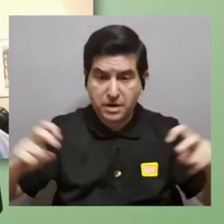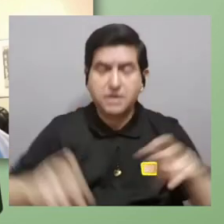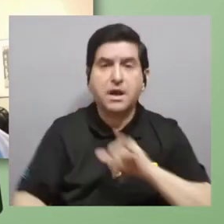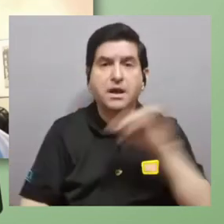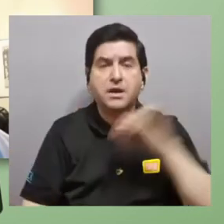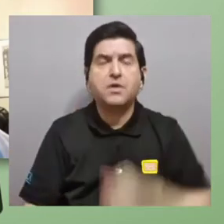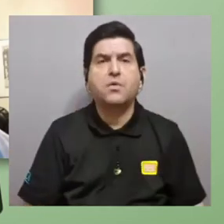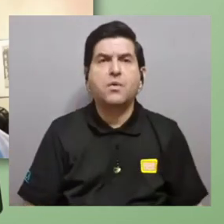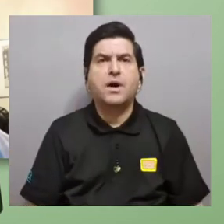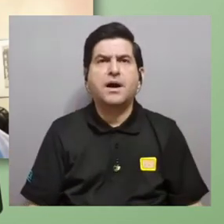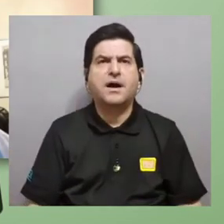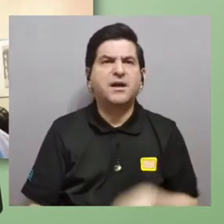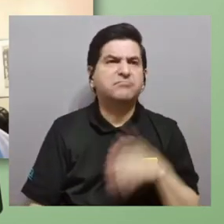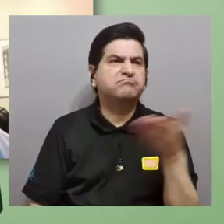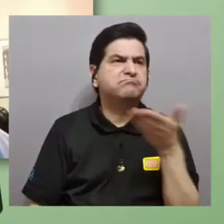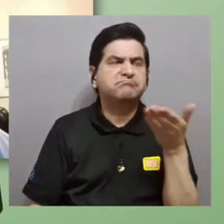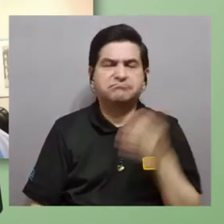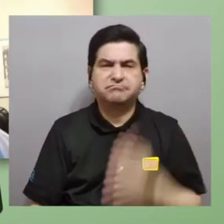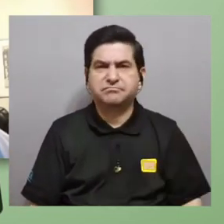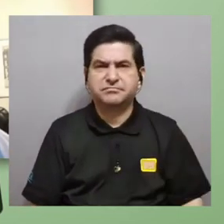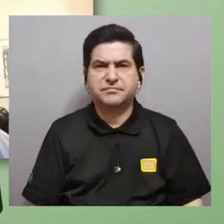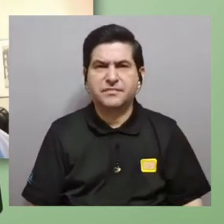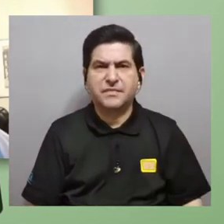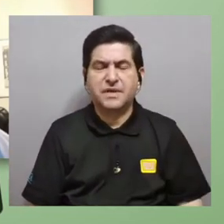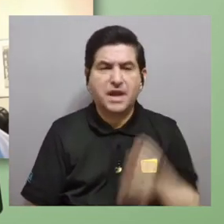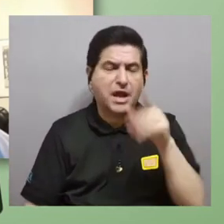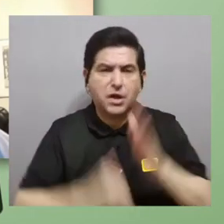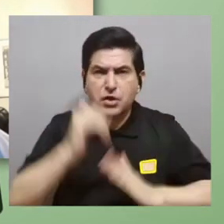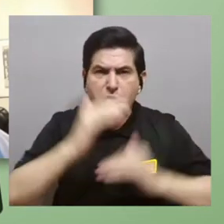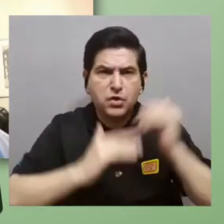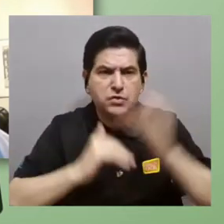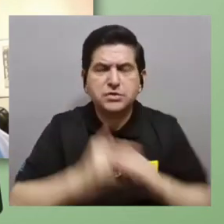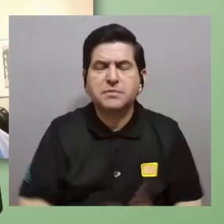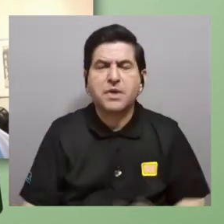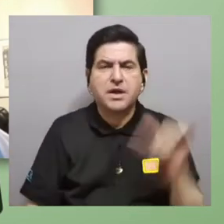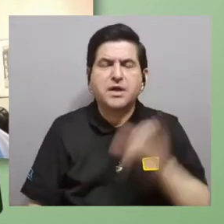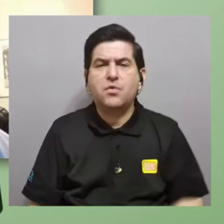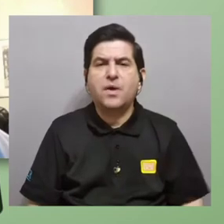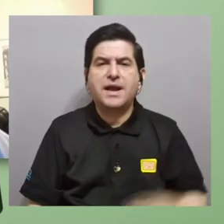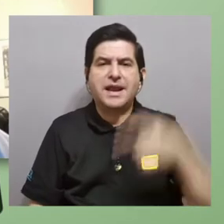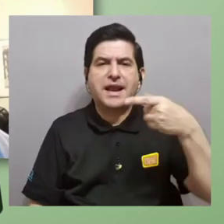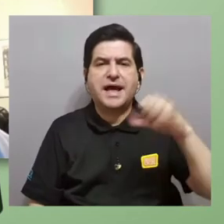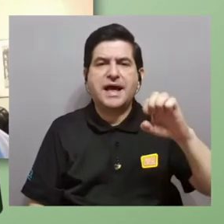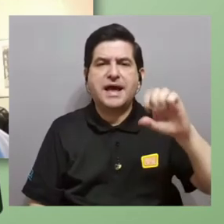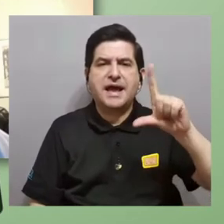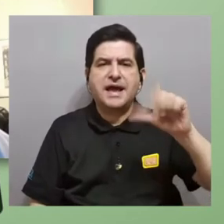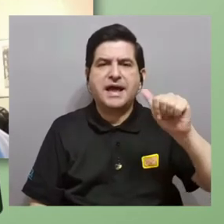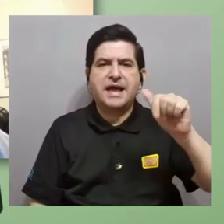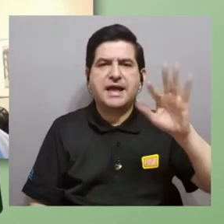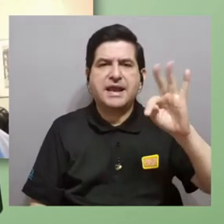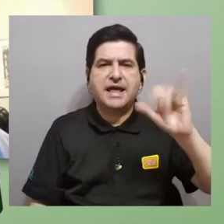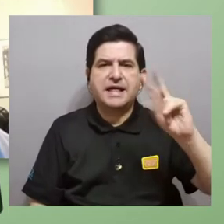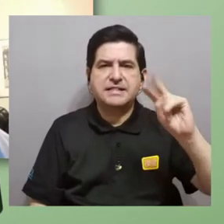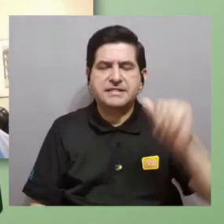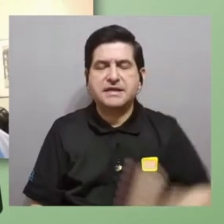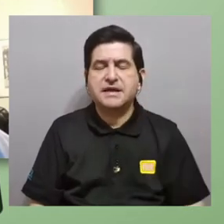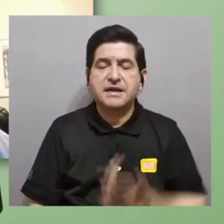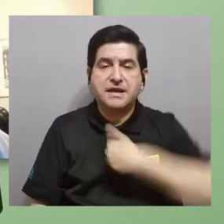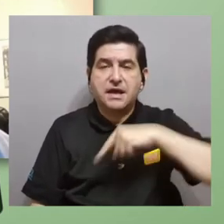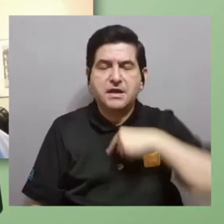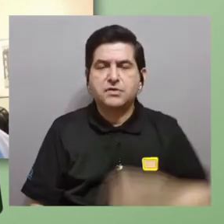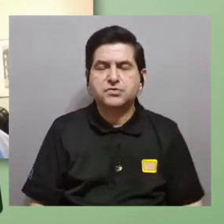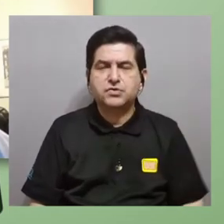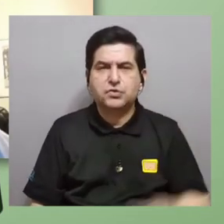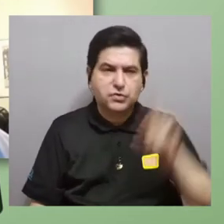es una básicamente se construye como una gelatina entre comillas y lo estamos deshidratando ¿verdad?